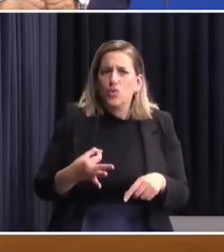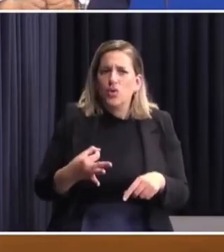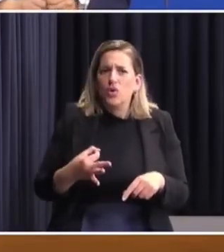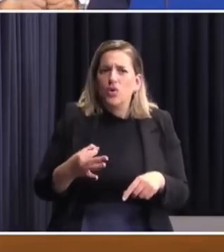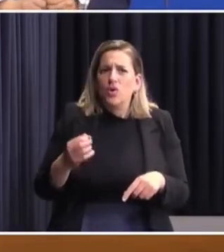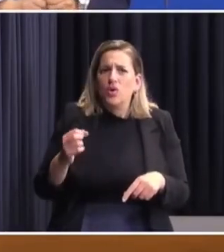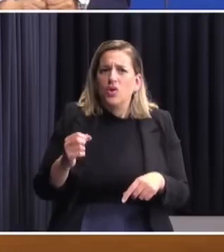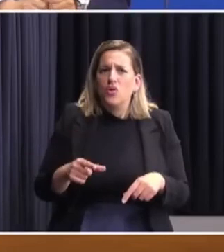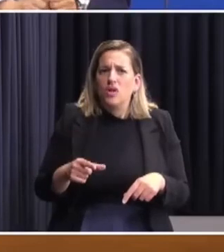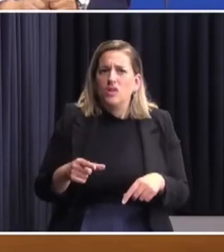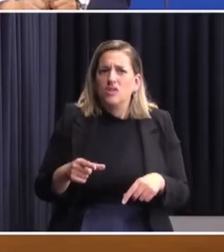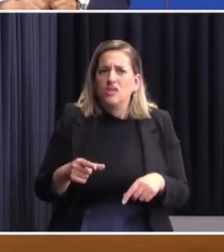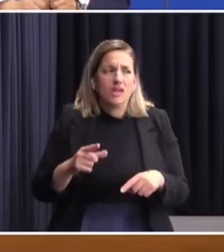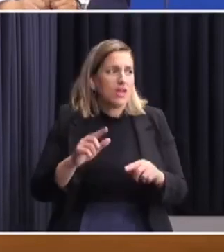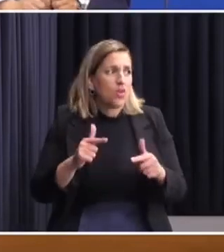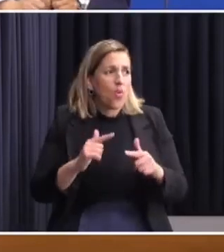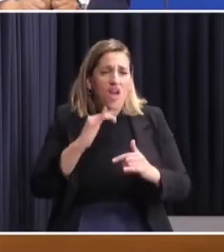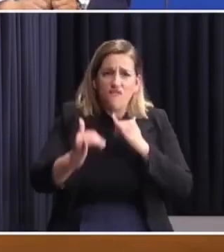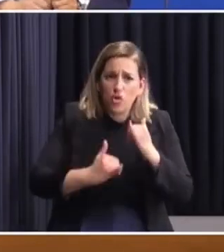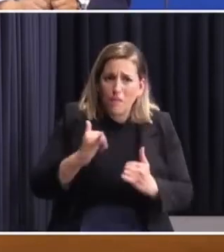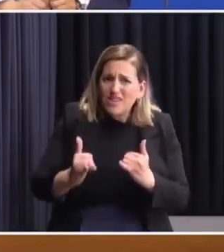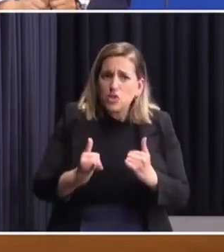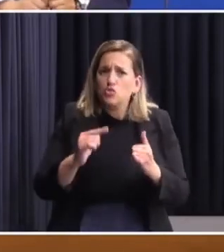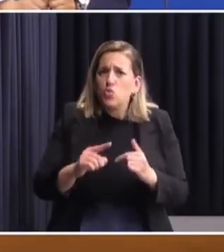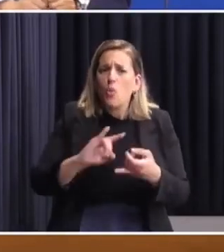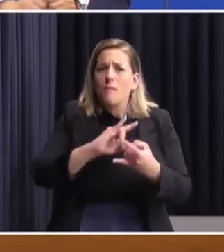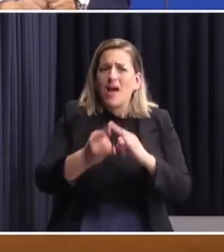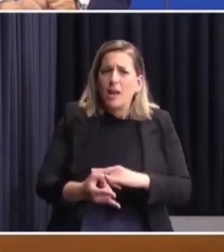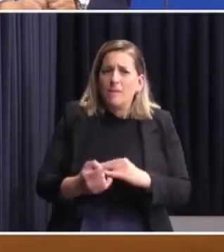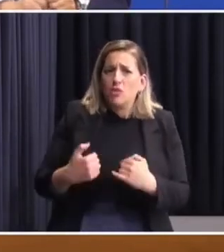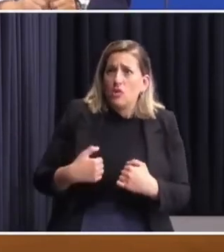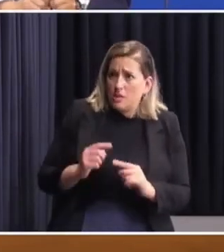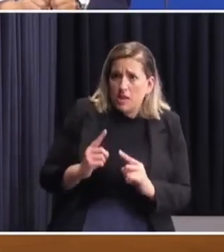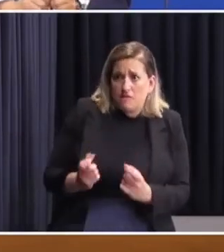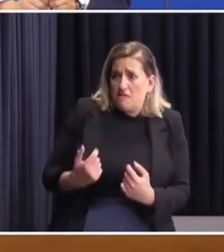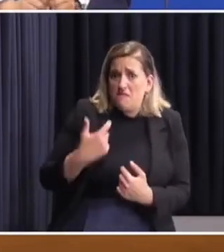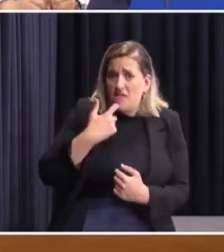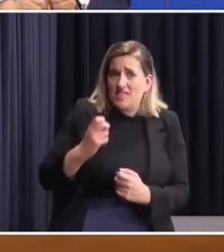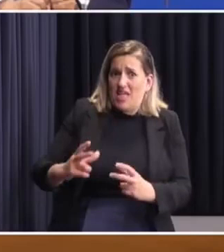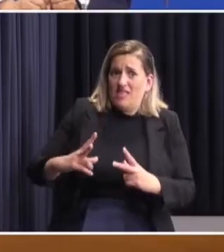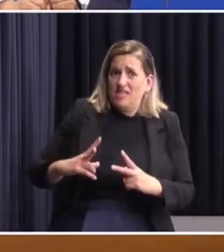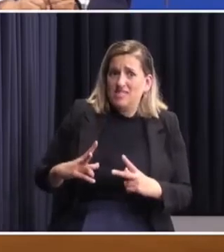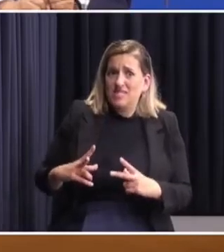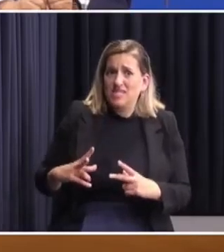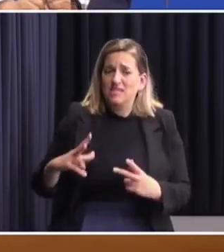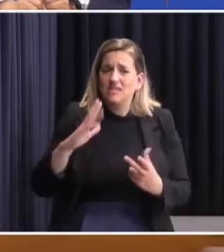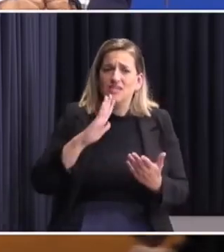se ocultó información en el Parlamento y a usted se le ocultó información en este sentido,